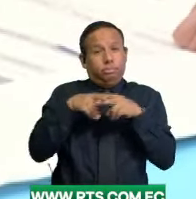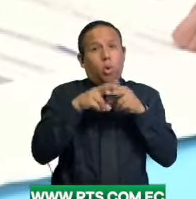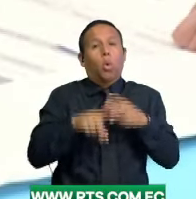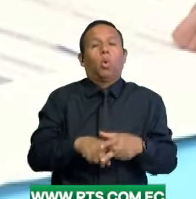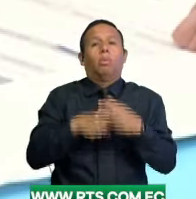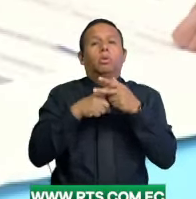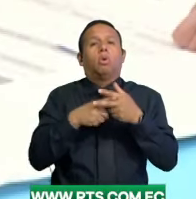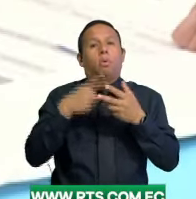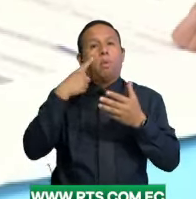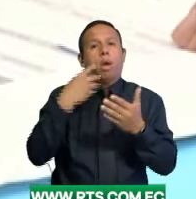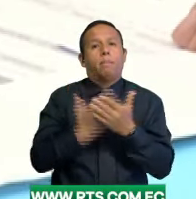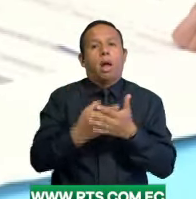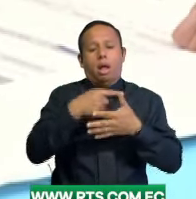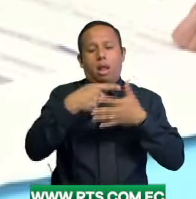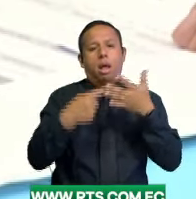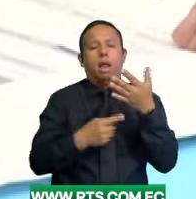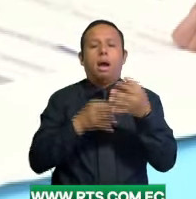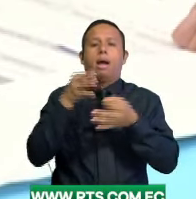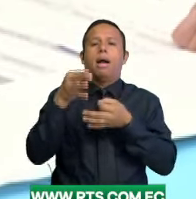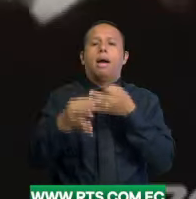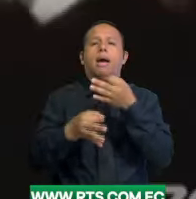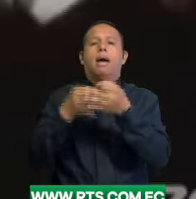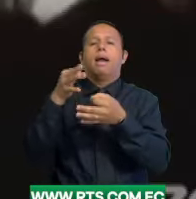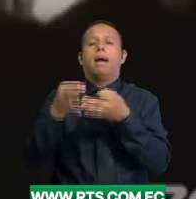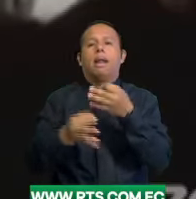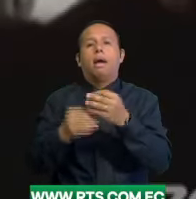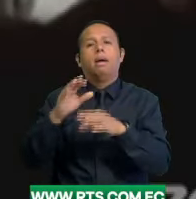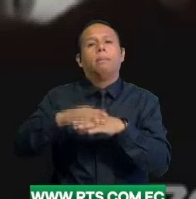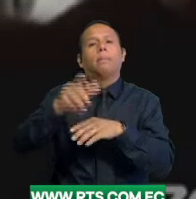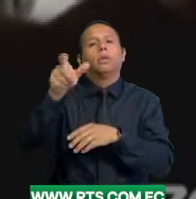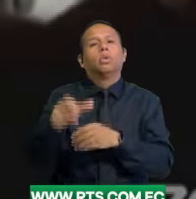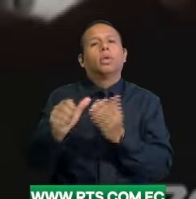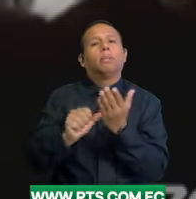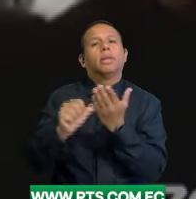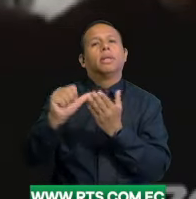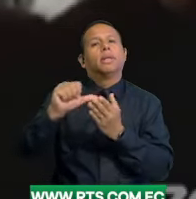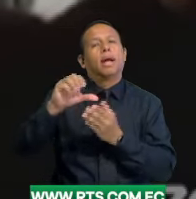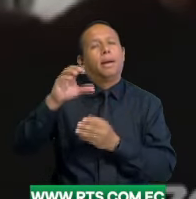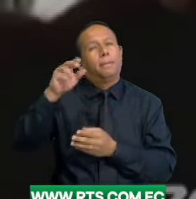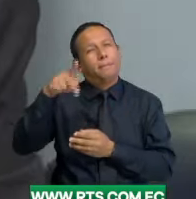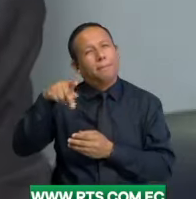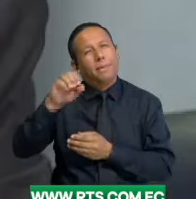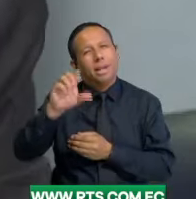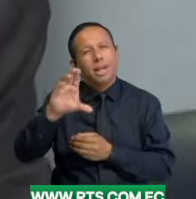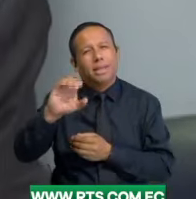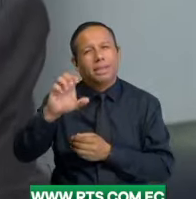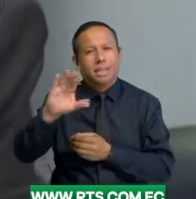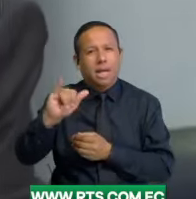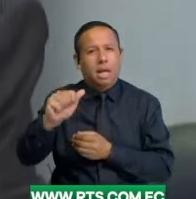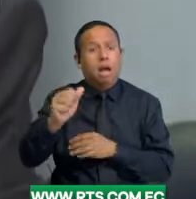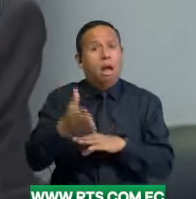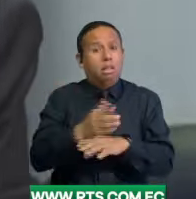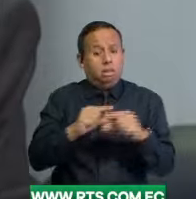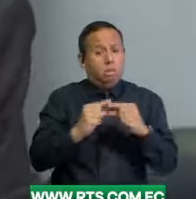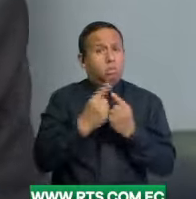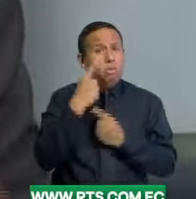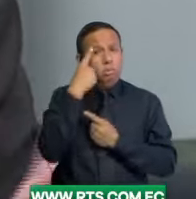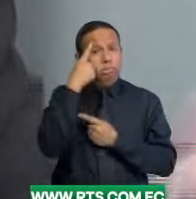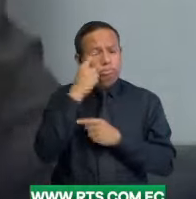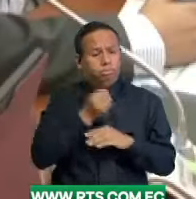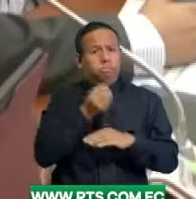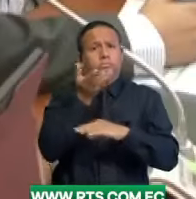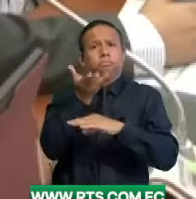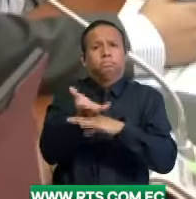el enjuiciamiento político en contra de la ministra del Interior, Mónica Palencia, propuesto por los legisladores de la Revolución Ciudadana, Leonardo